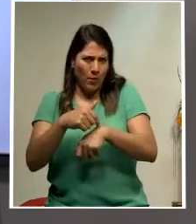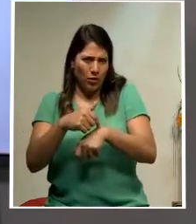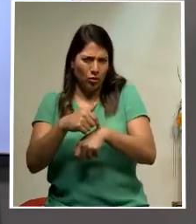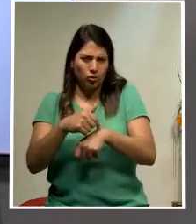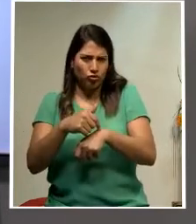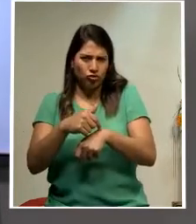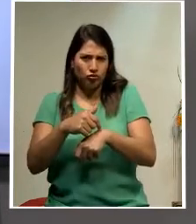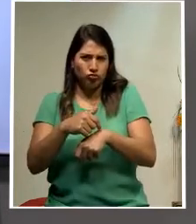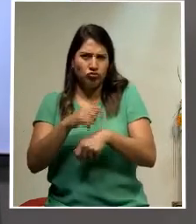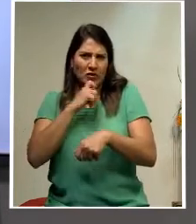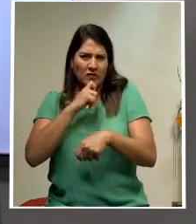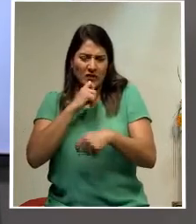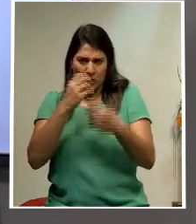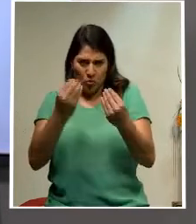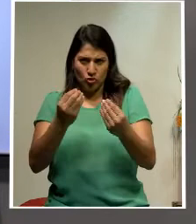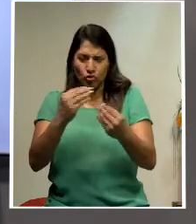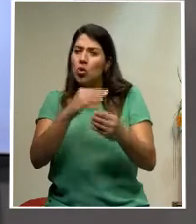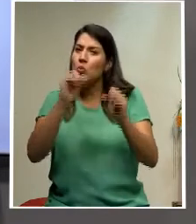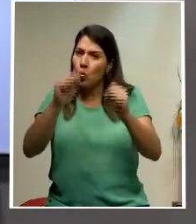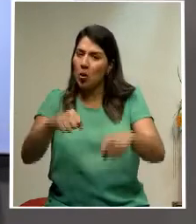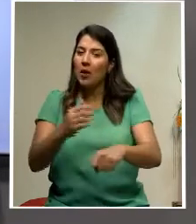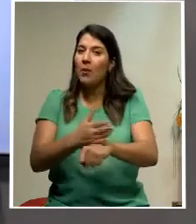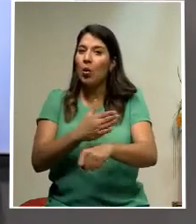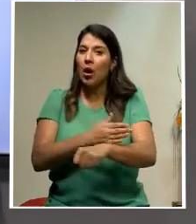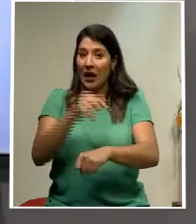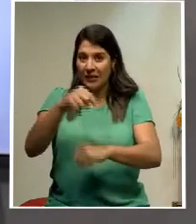muchos, y se ha levantado y de esta se va a levantar.